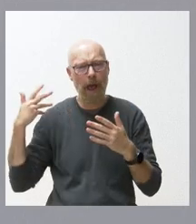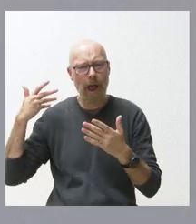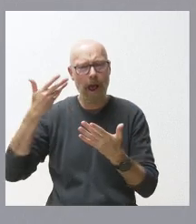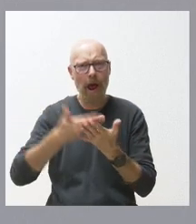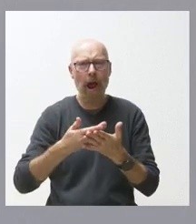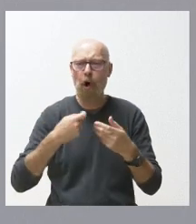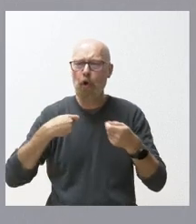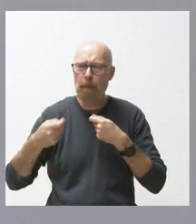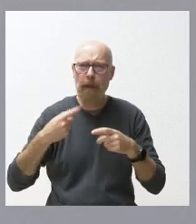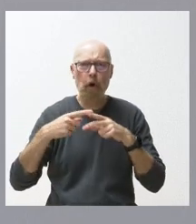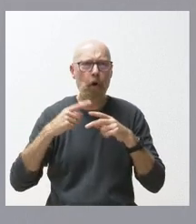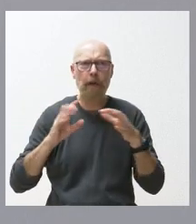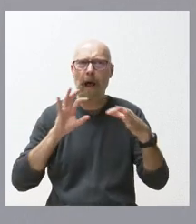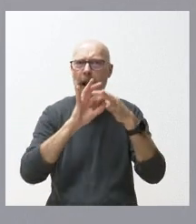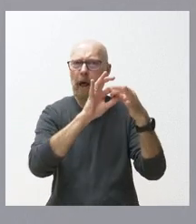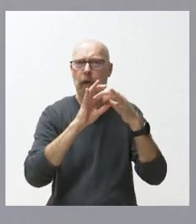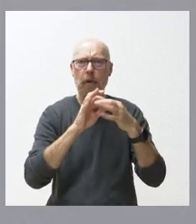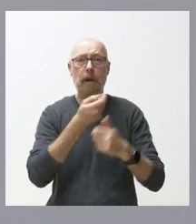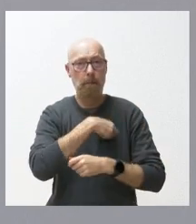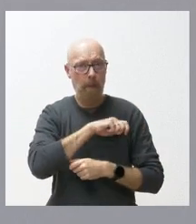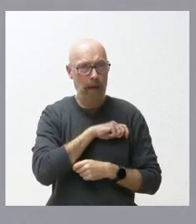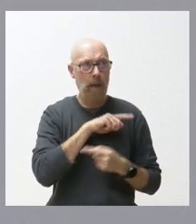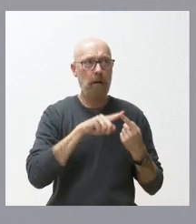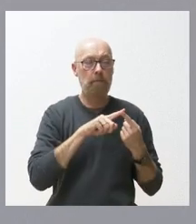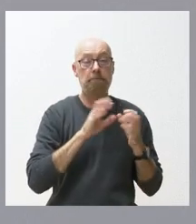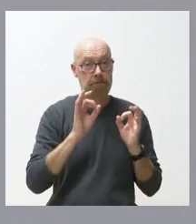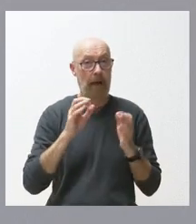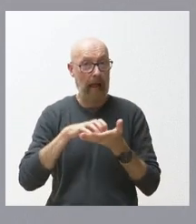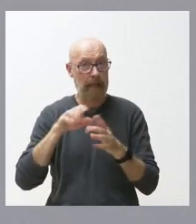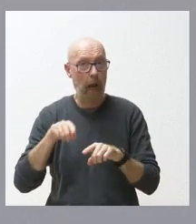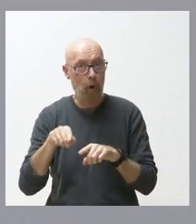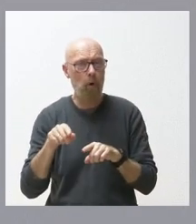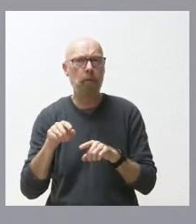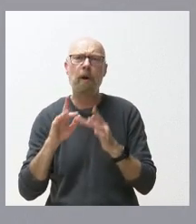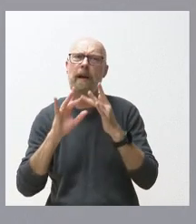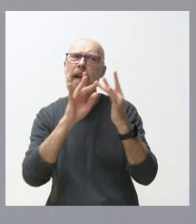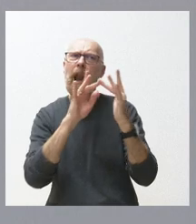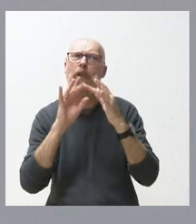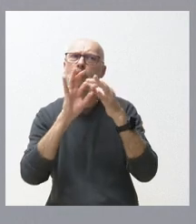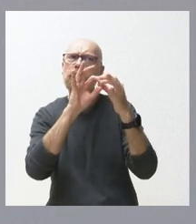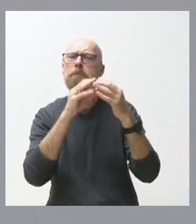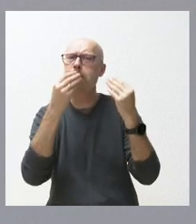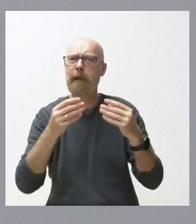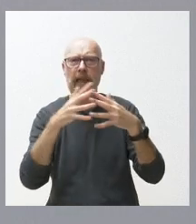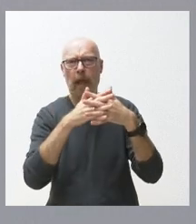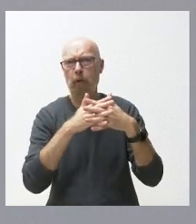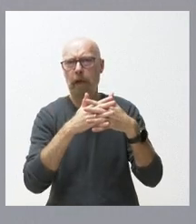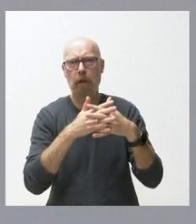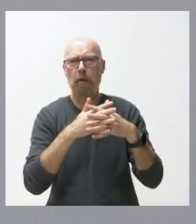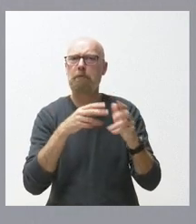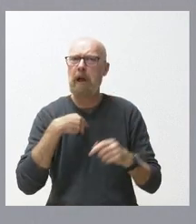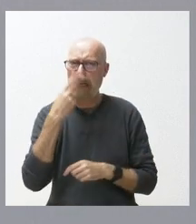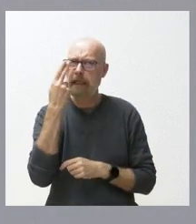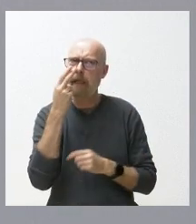país y España y Castilla en particular tiene muy buena relación con Estados Unidos nos interesa seguir teniendo muy buena relación